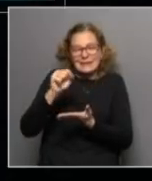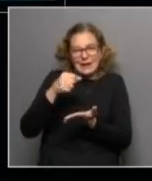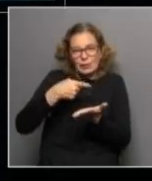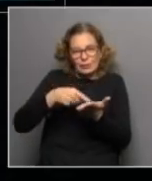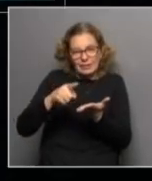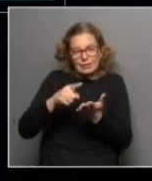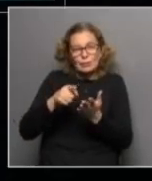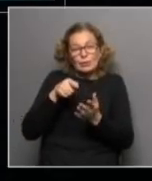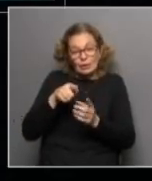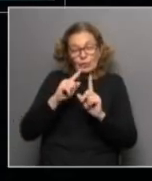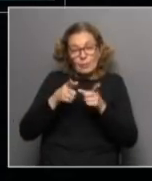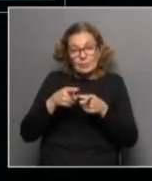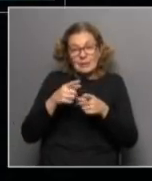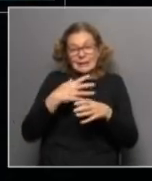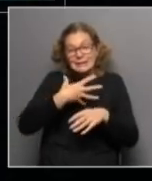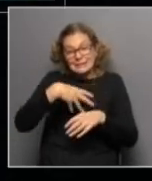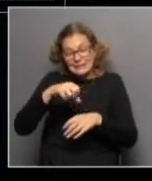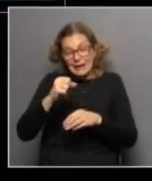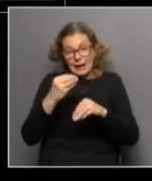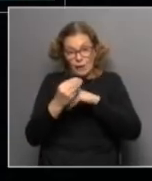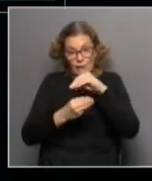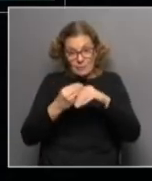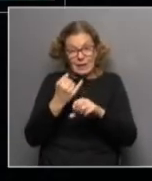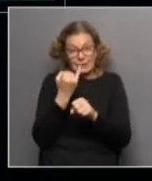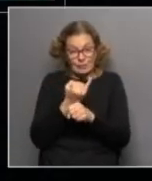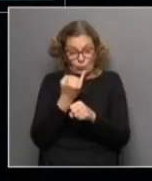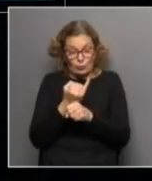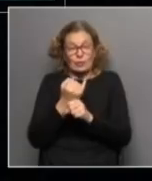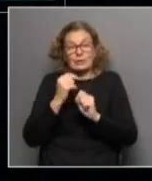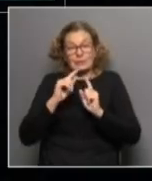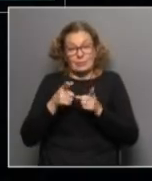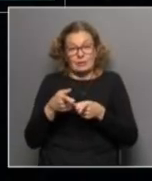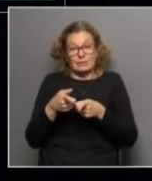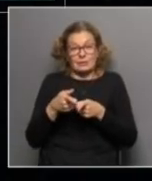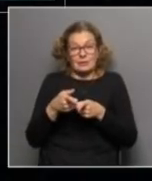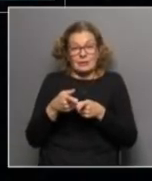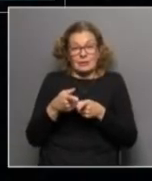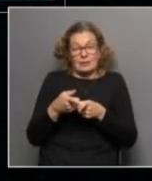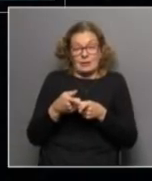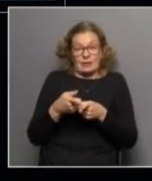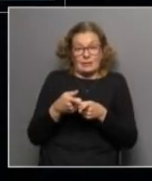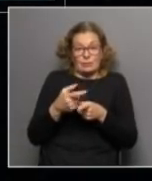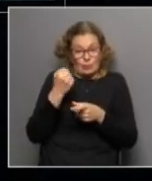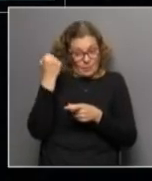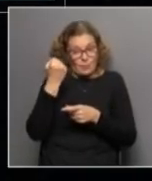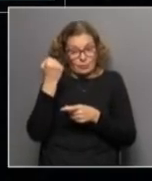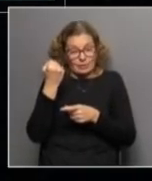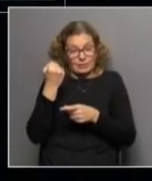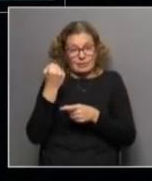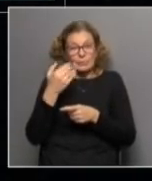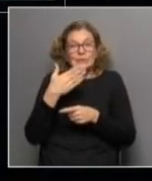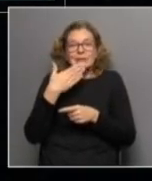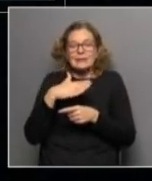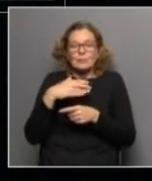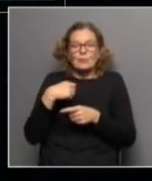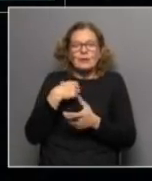también nos permite llegar a sus familias y a las instituciones que generan de referencia cuando entendemos la